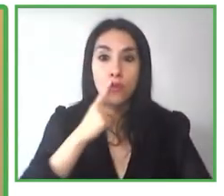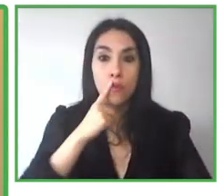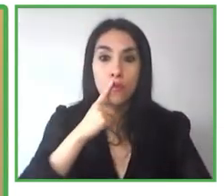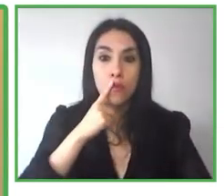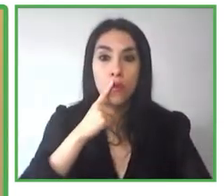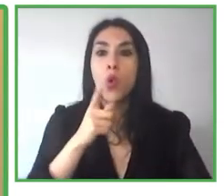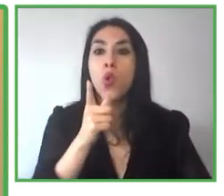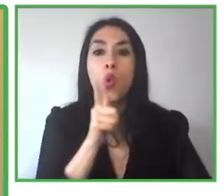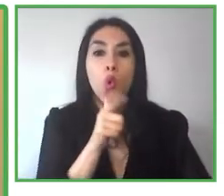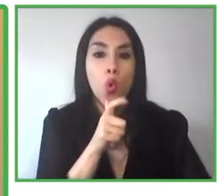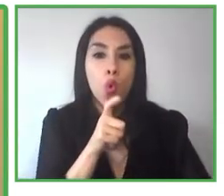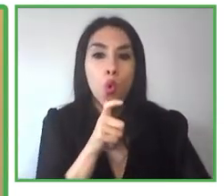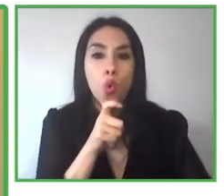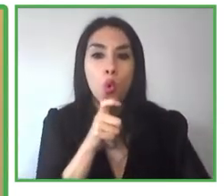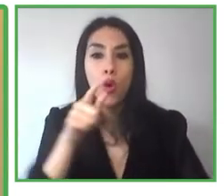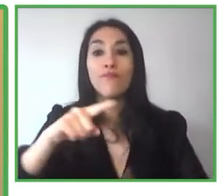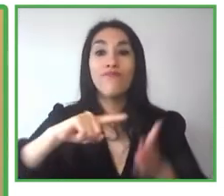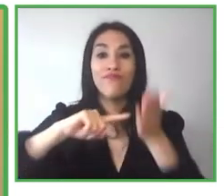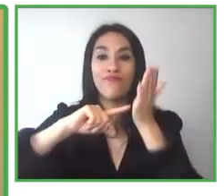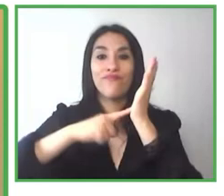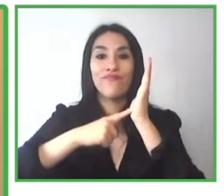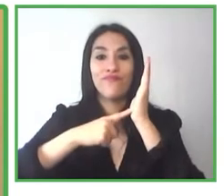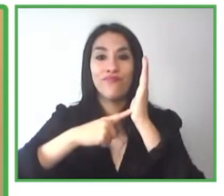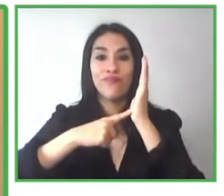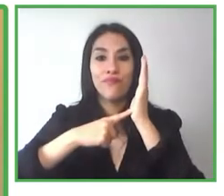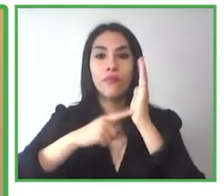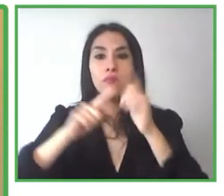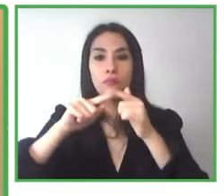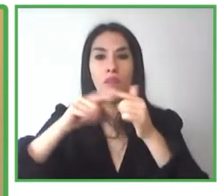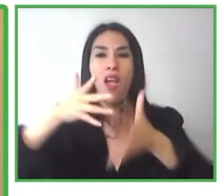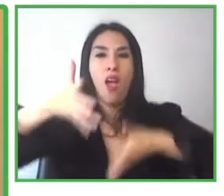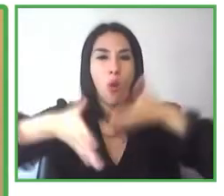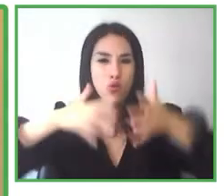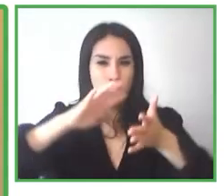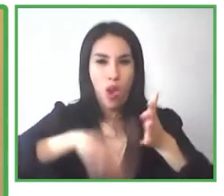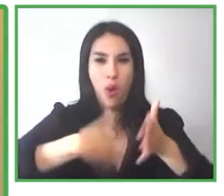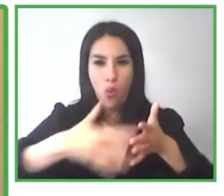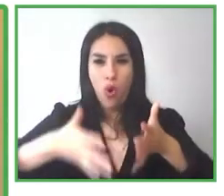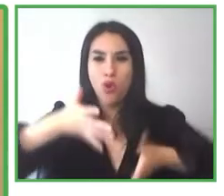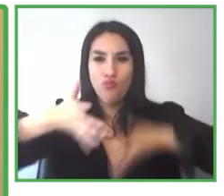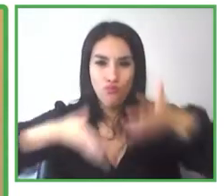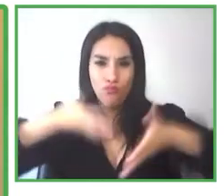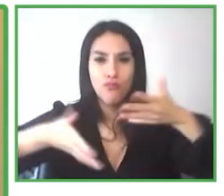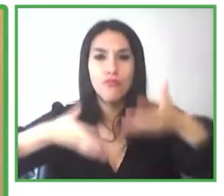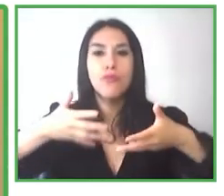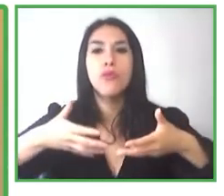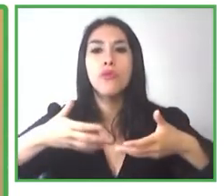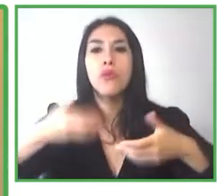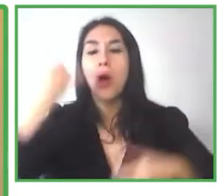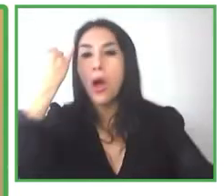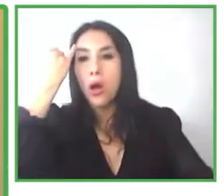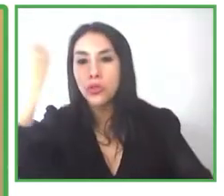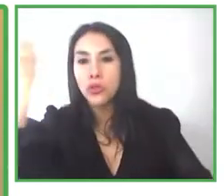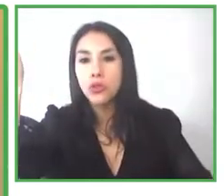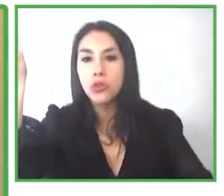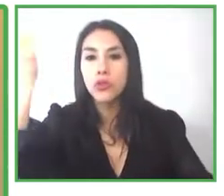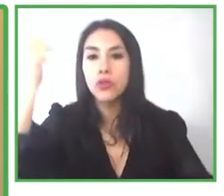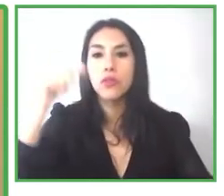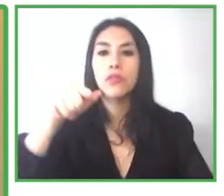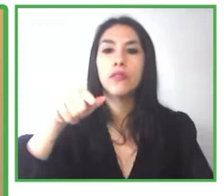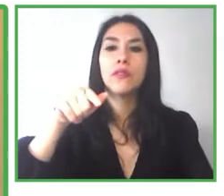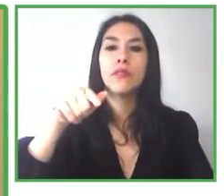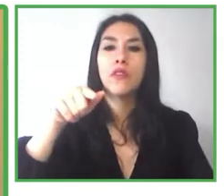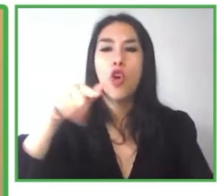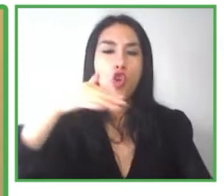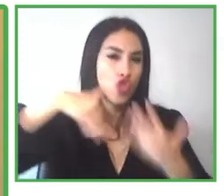de inteligencia artificial que puede escuchar por nosotros la inteligencia artificial está aprendiendo a ver está aprendiendo a escuchar